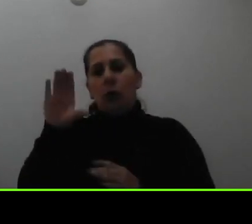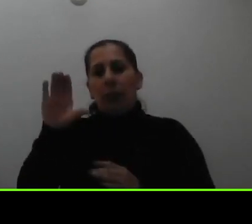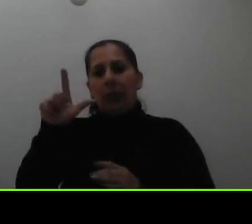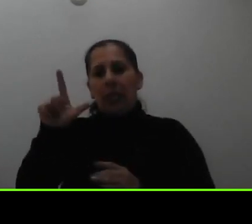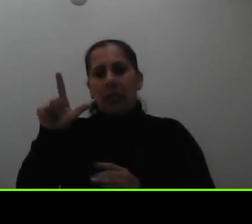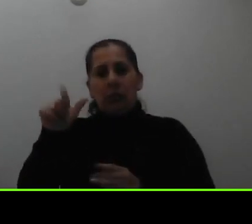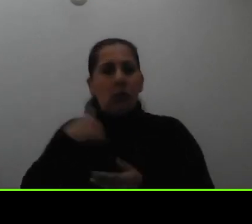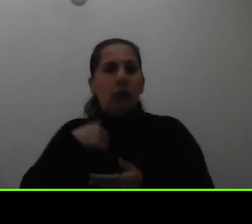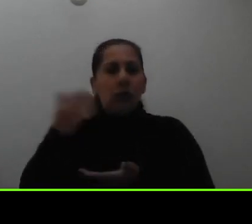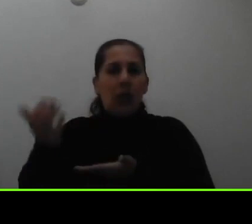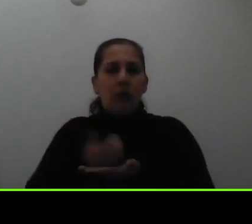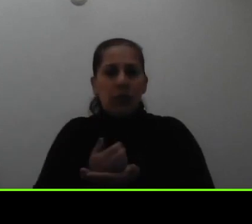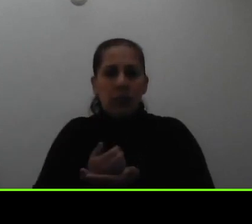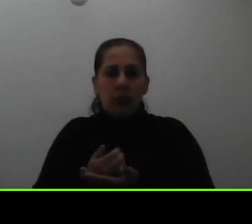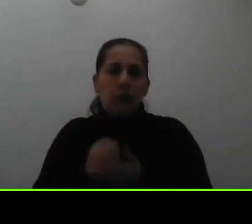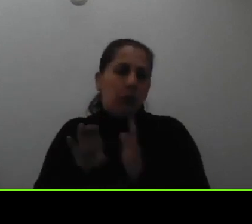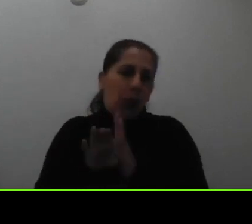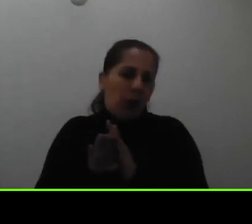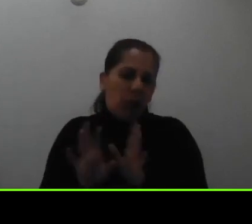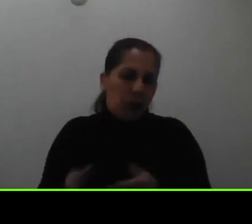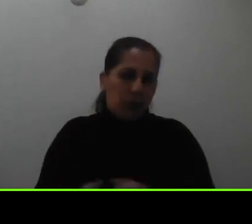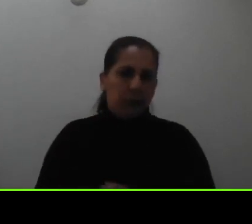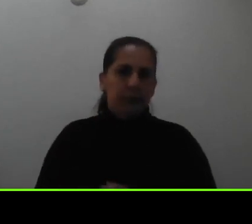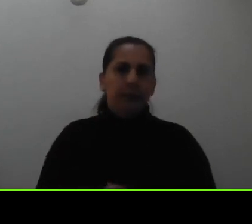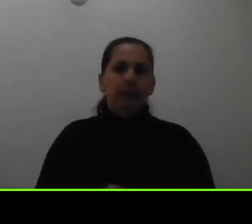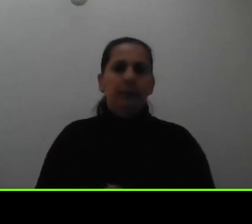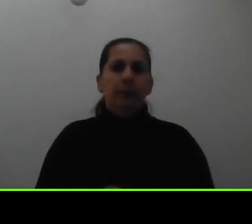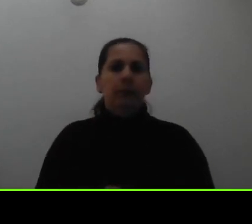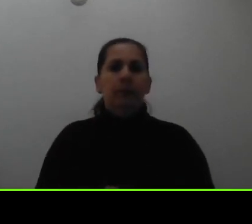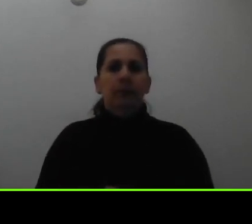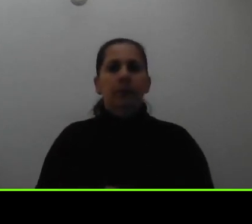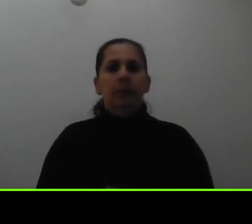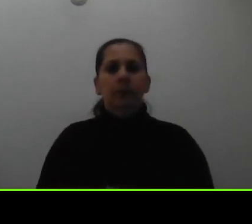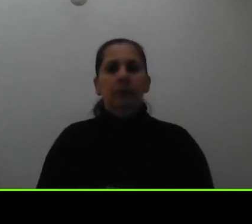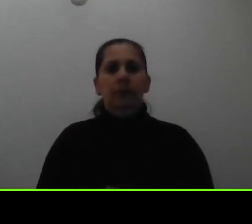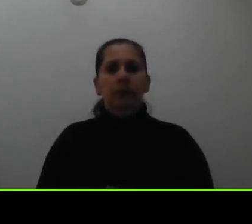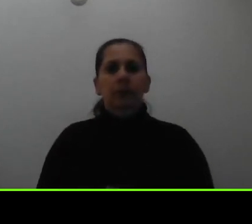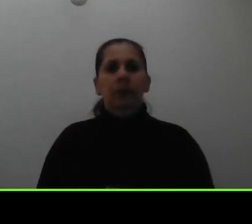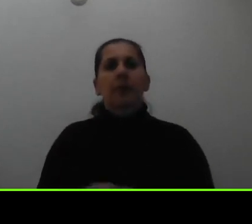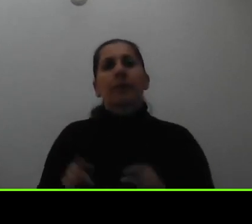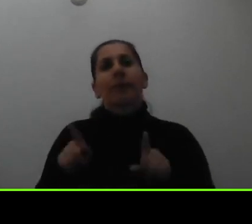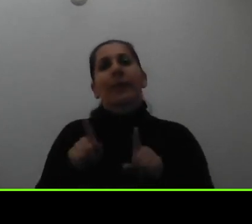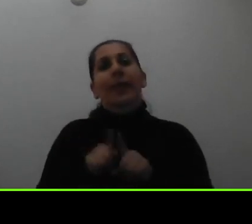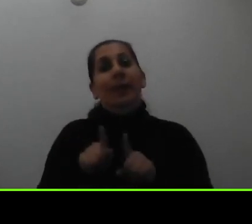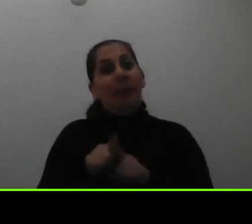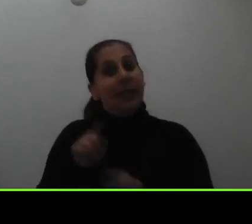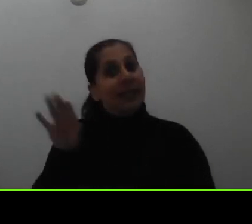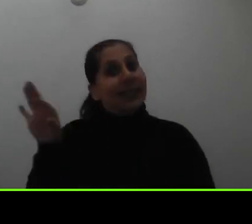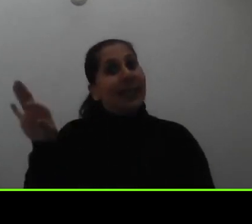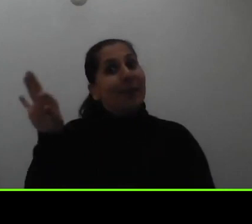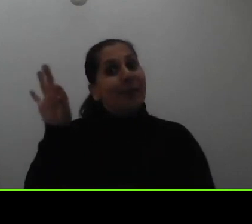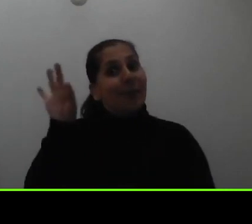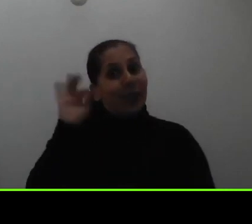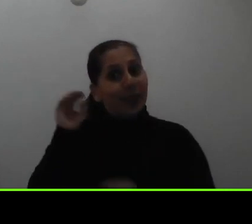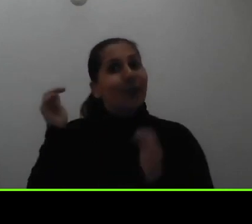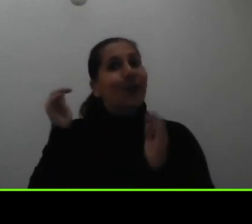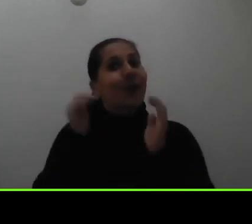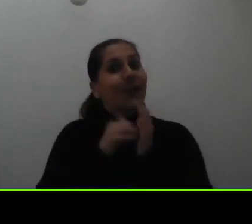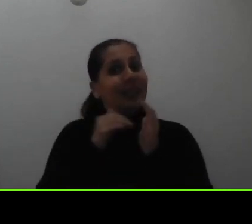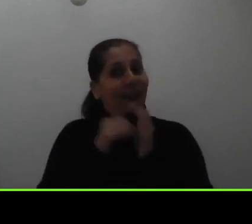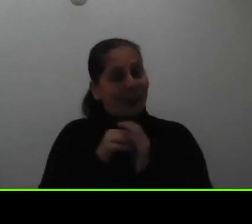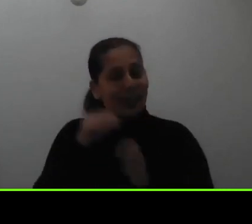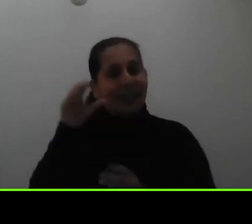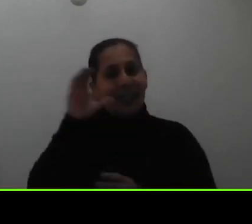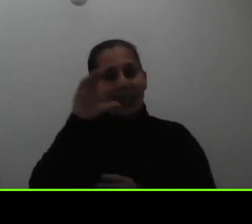mencionarles un ejemplo hay precisamente les vuelvo a invitar a visitar la sección de becas en la zona U